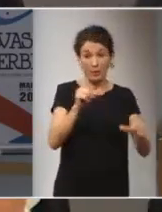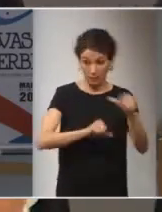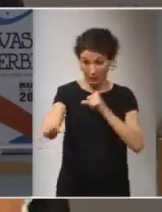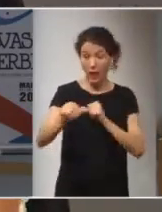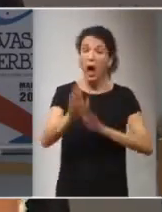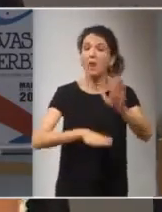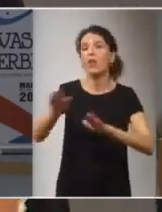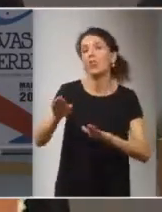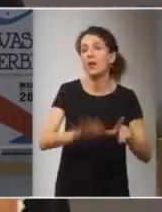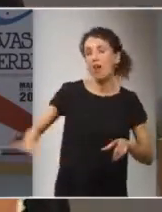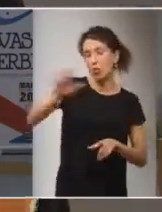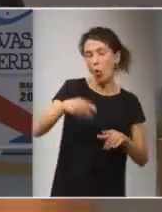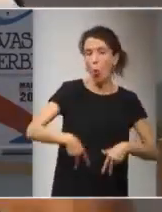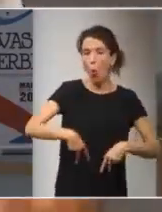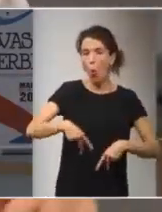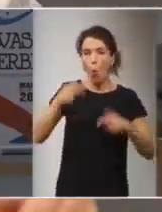avanzar hacia la Nación Humana Universal